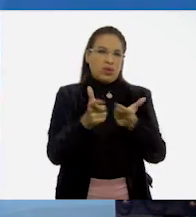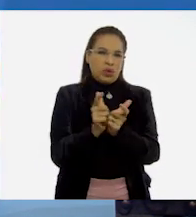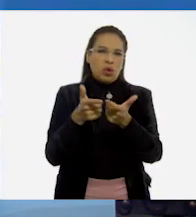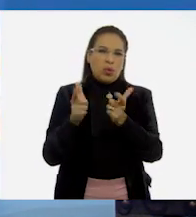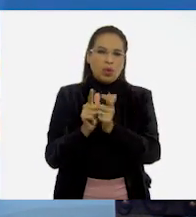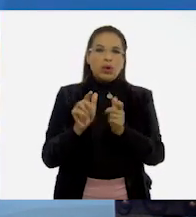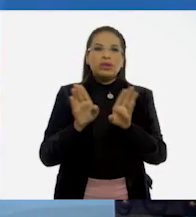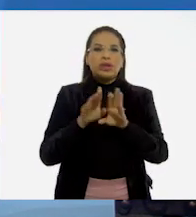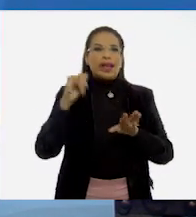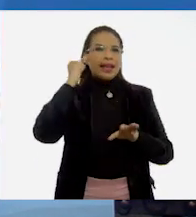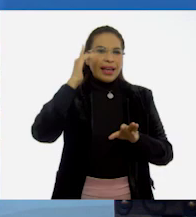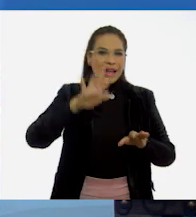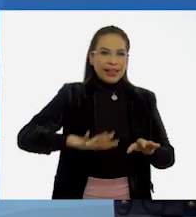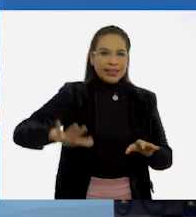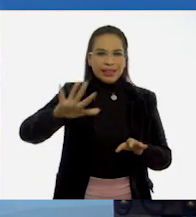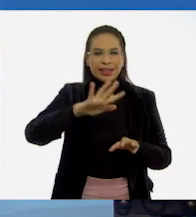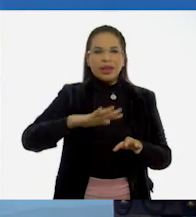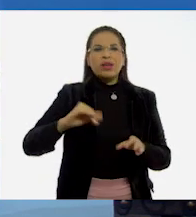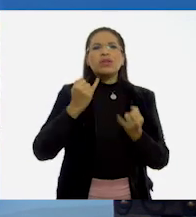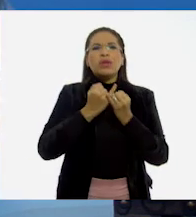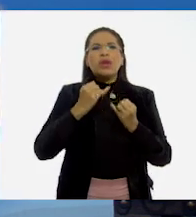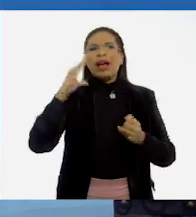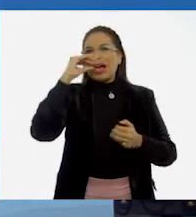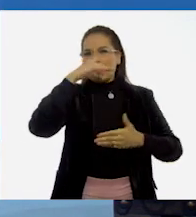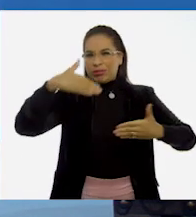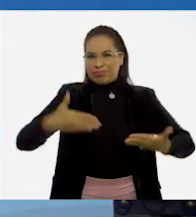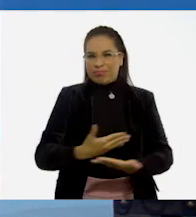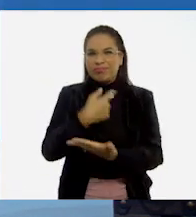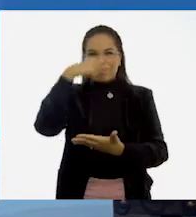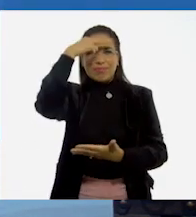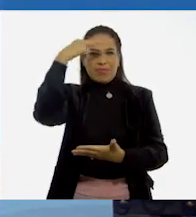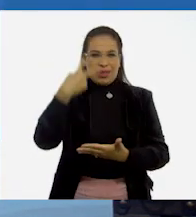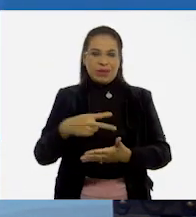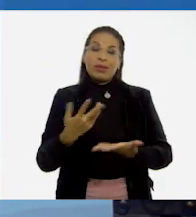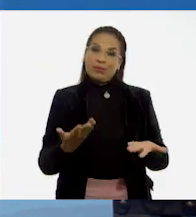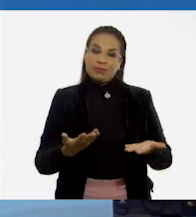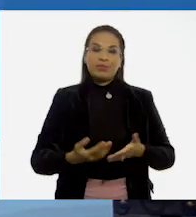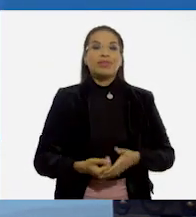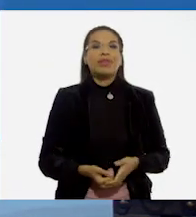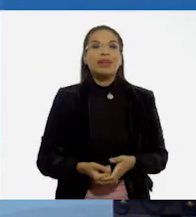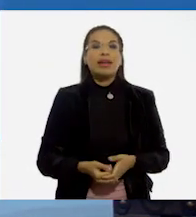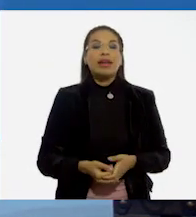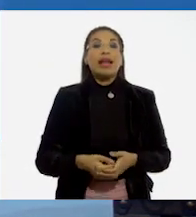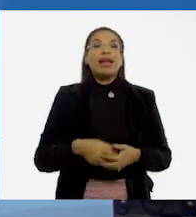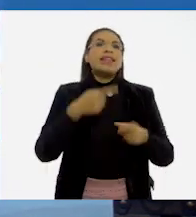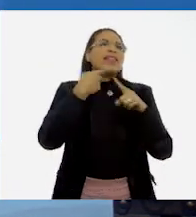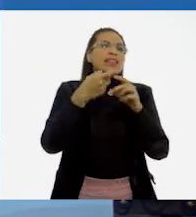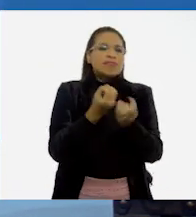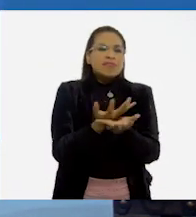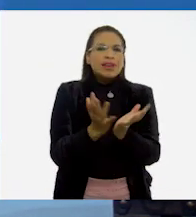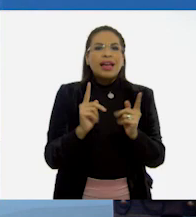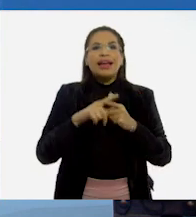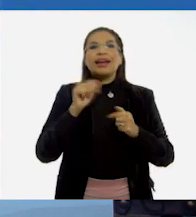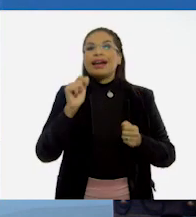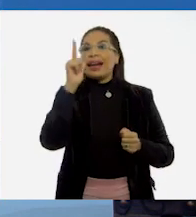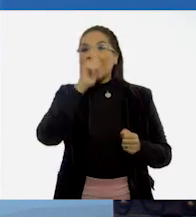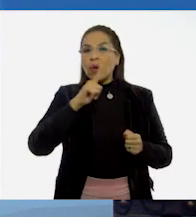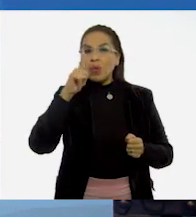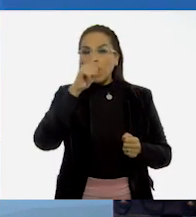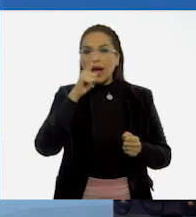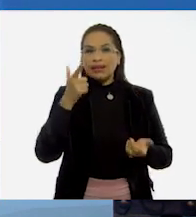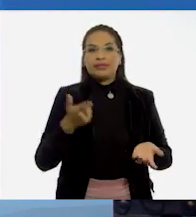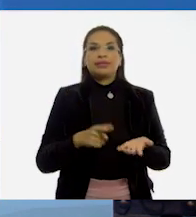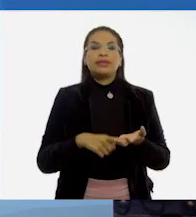étnicos y afromexicanos. Sí, en su diversidad de lenguas,